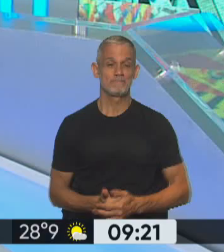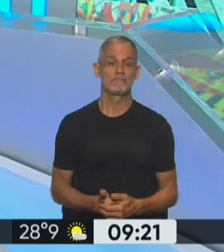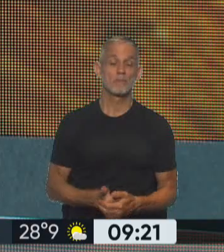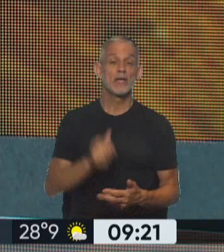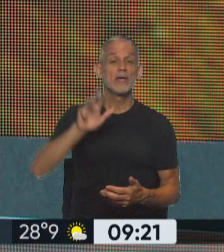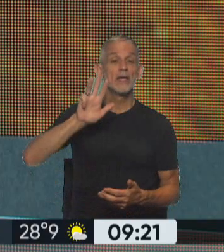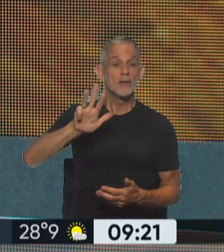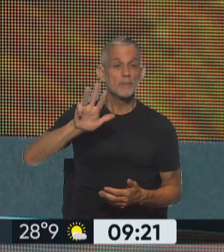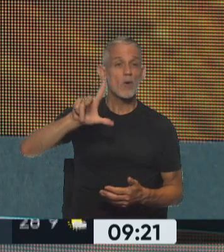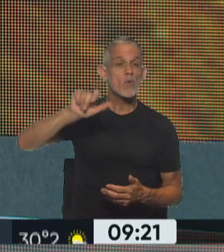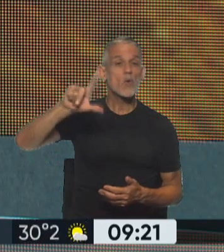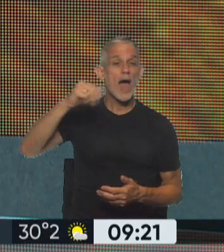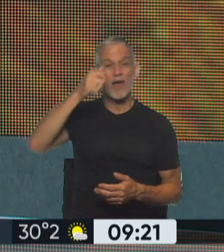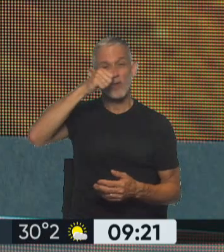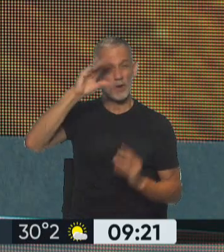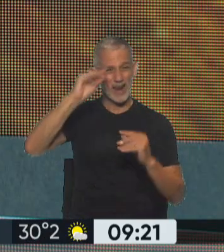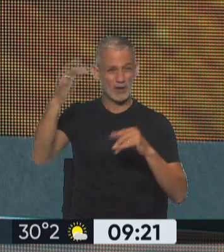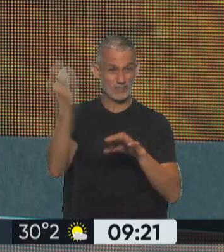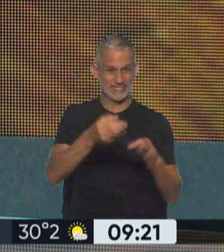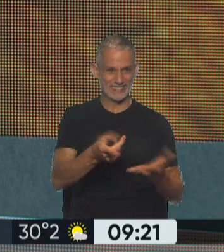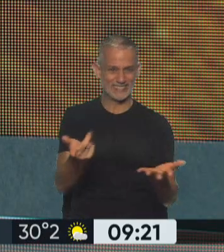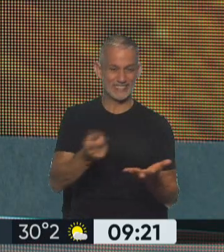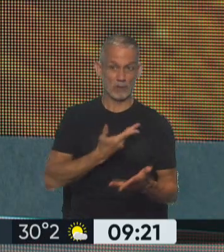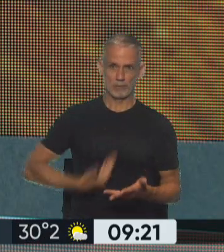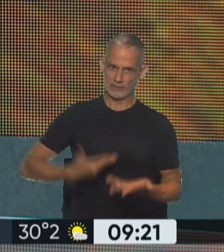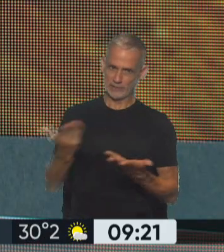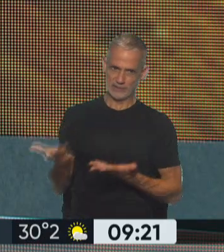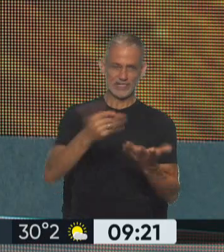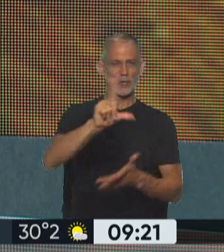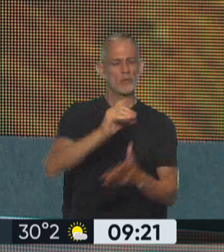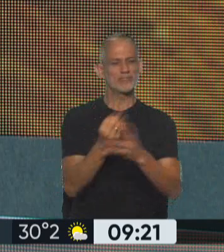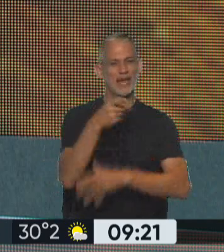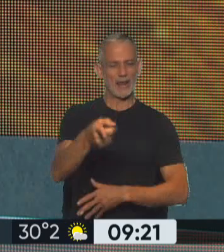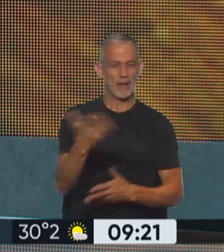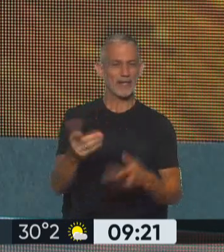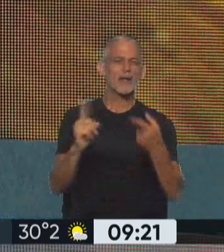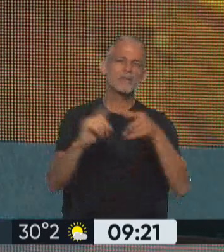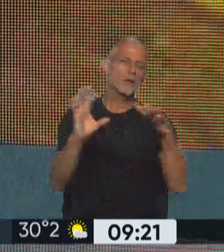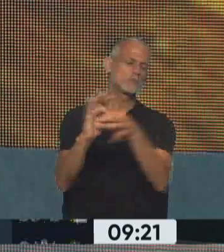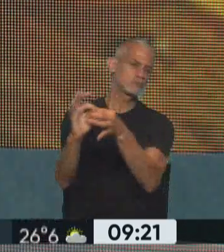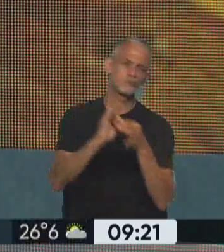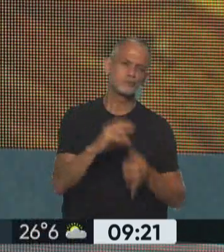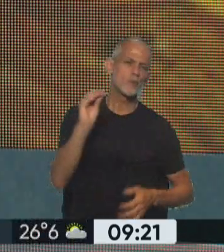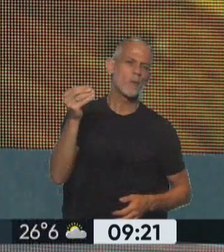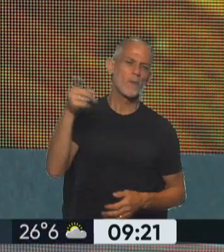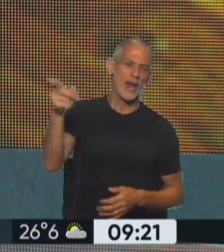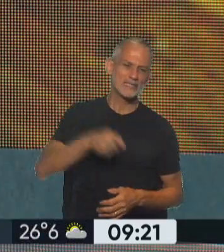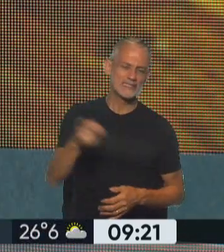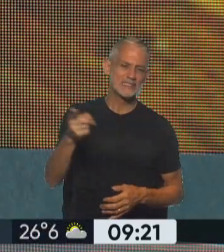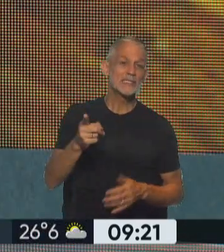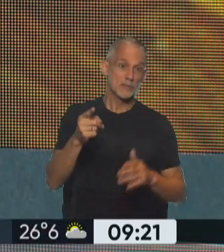Lula da Silva, que llega el domingo a la noche a la Argentina, recibido como jefe de Estado a partir de lunes a la mañana, y un vínculo bilateral que se